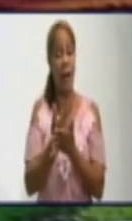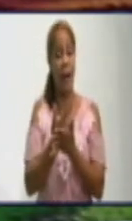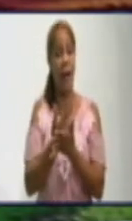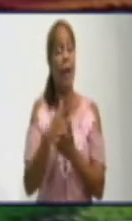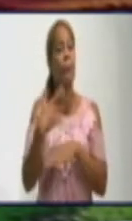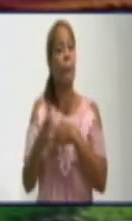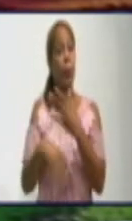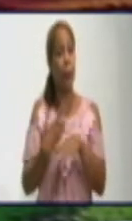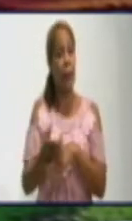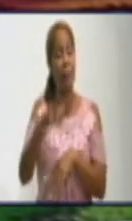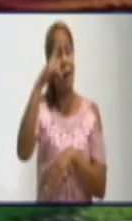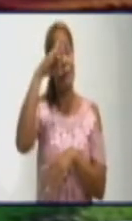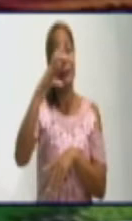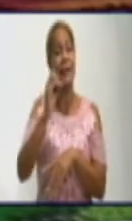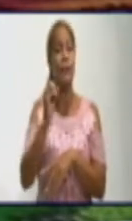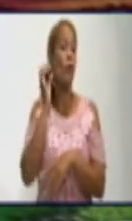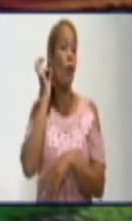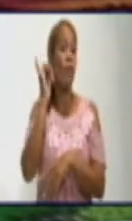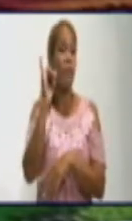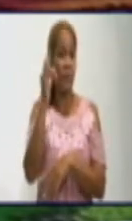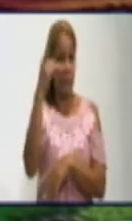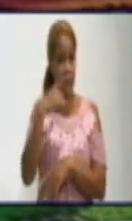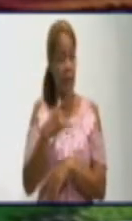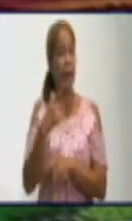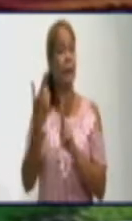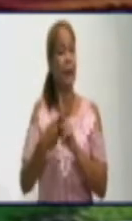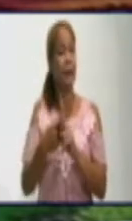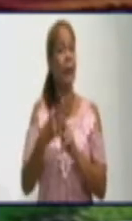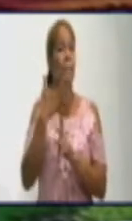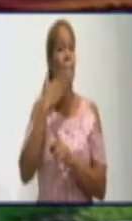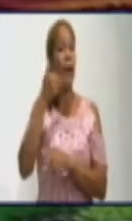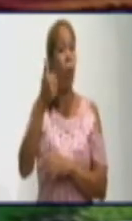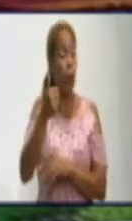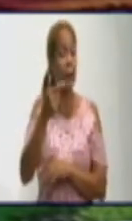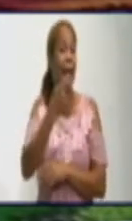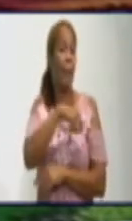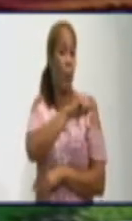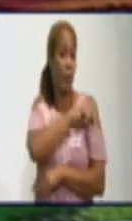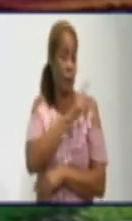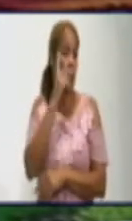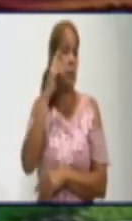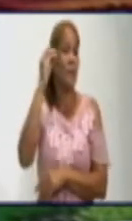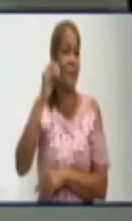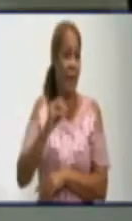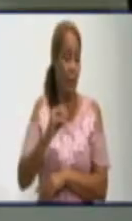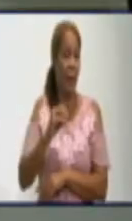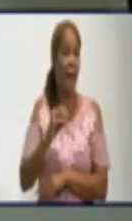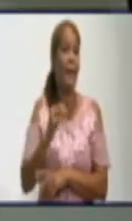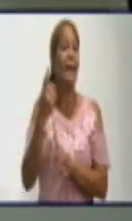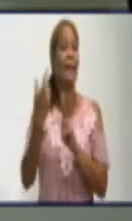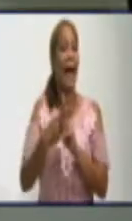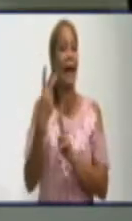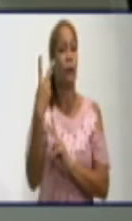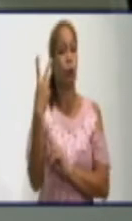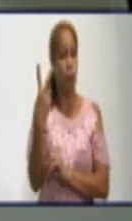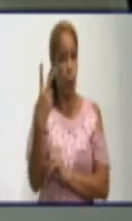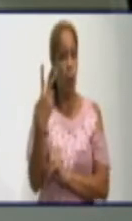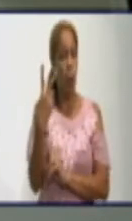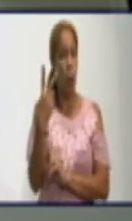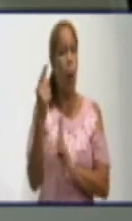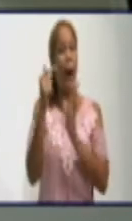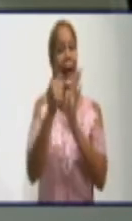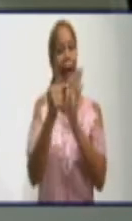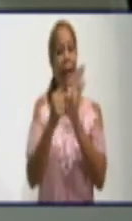Y es importante que la población conozca que hay dos elementos que inciden directamente en la calidad del servicio